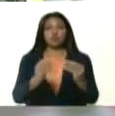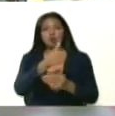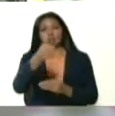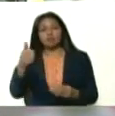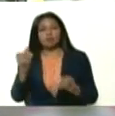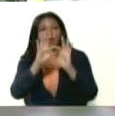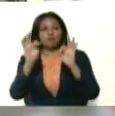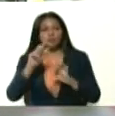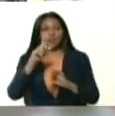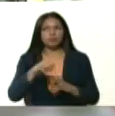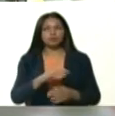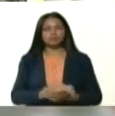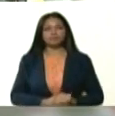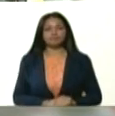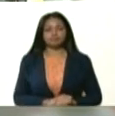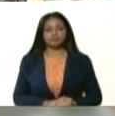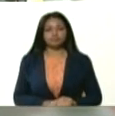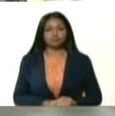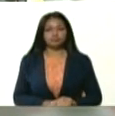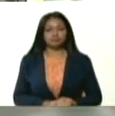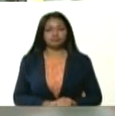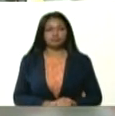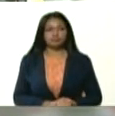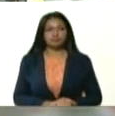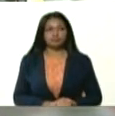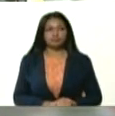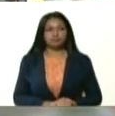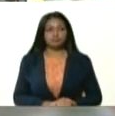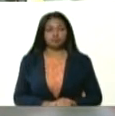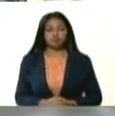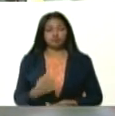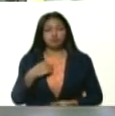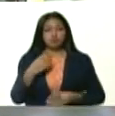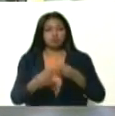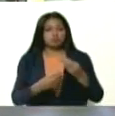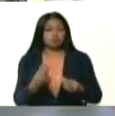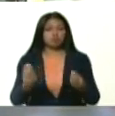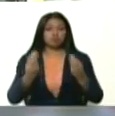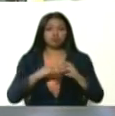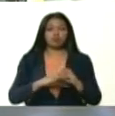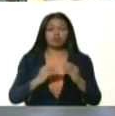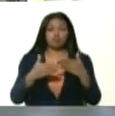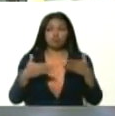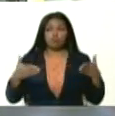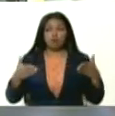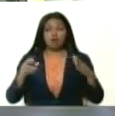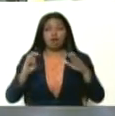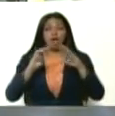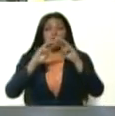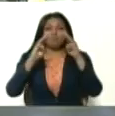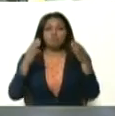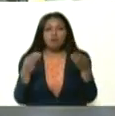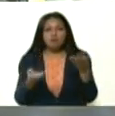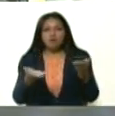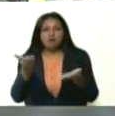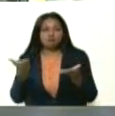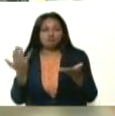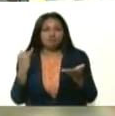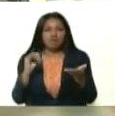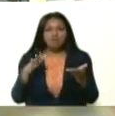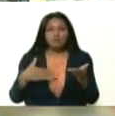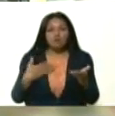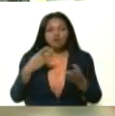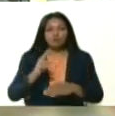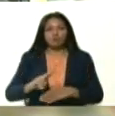mecanismos, y que estamos haciendo una consulta amplia para ver las modalidades, las opciones que tenemos en las manos.